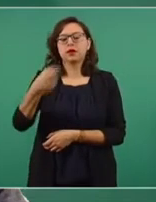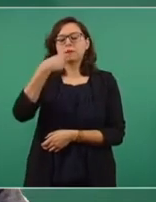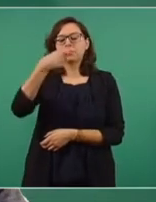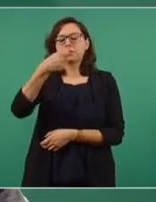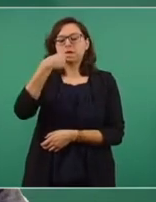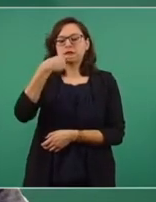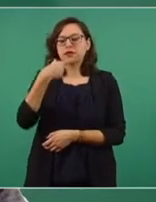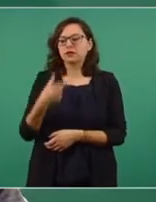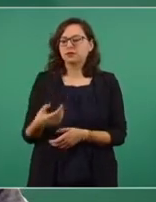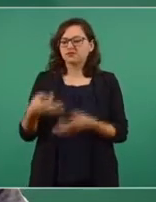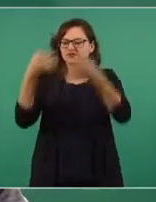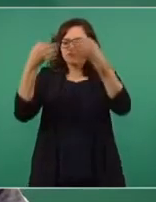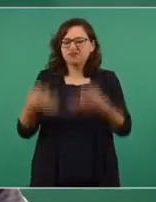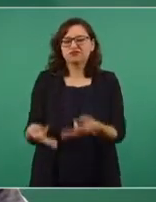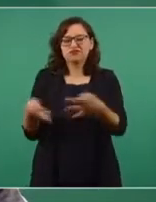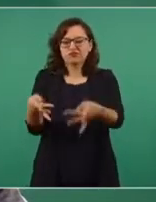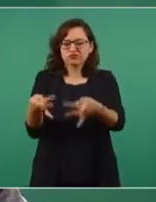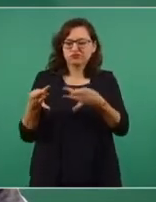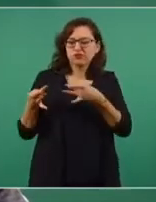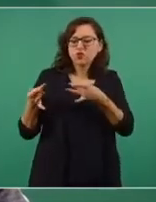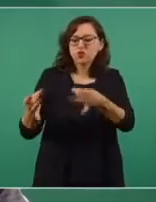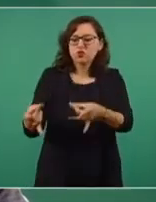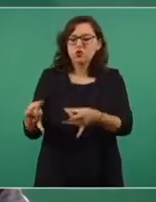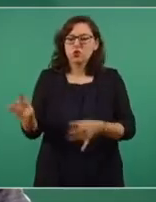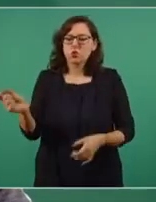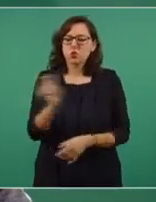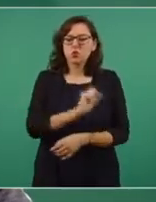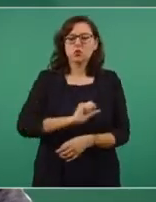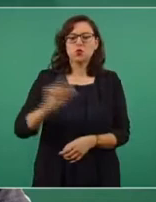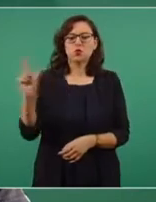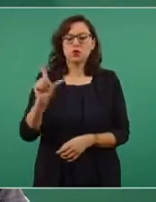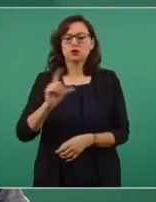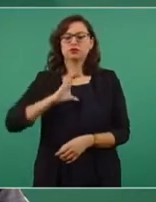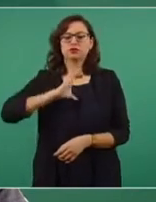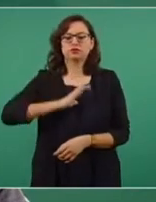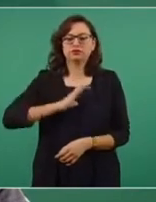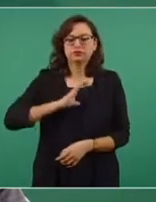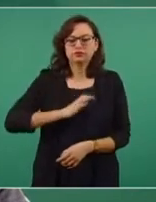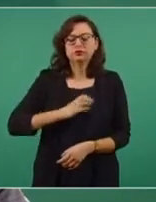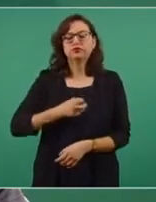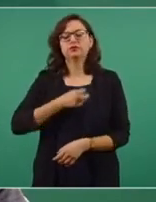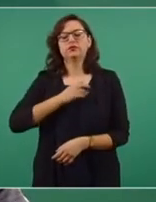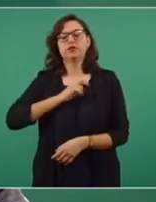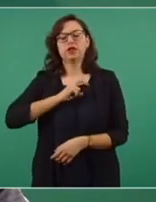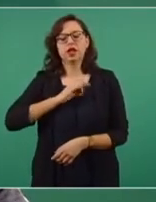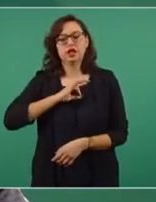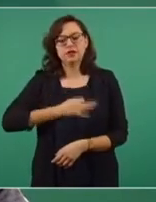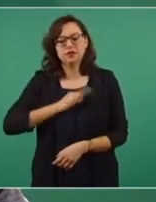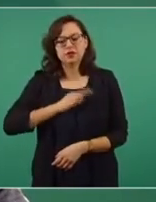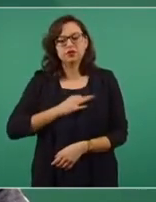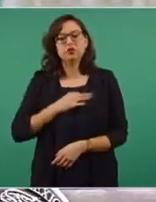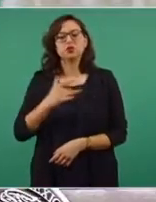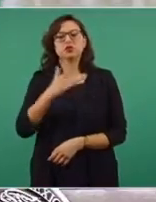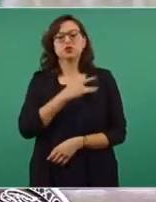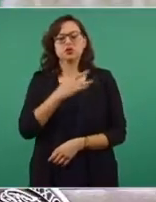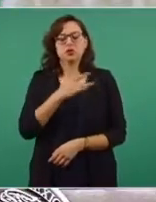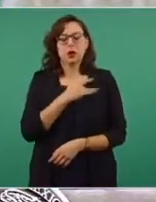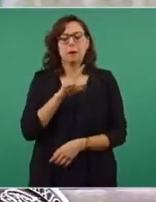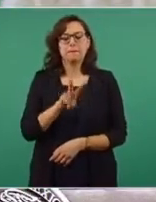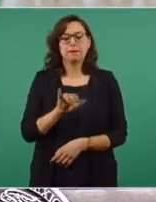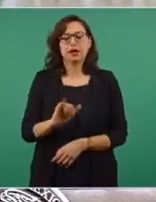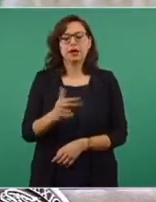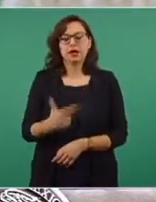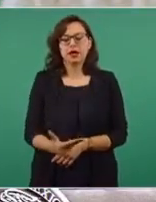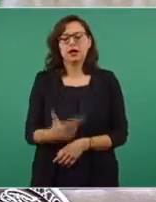de alta especialidad, alto consumo, oncológicos, enfermedades infecciosas, cardiología, VIH,